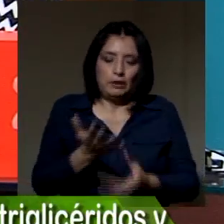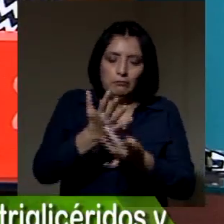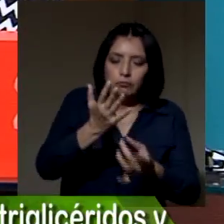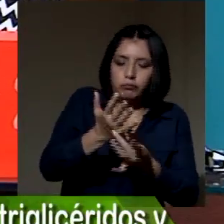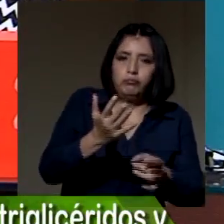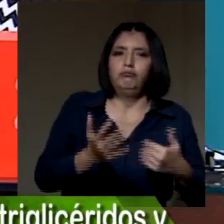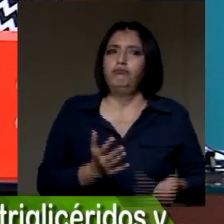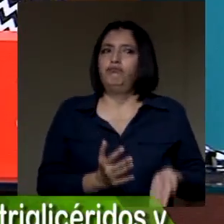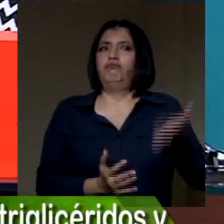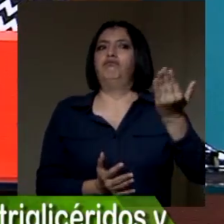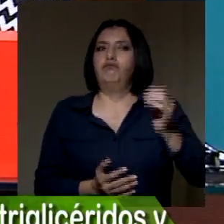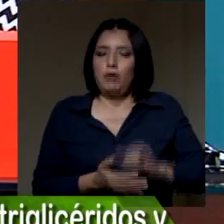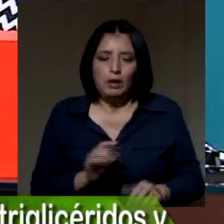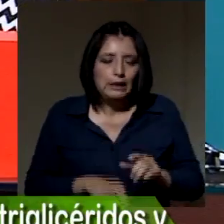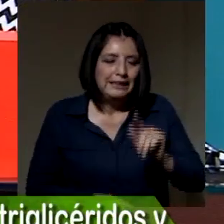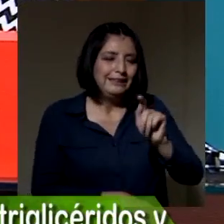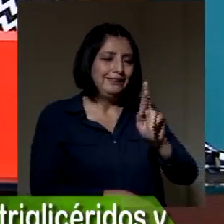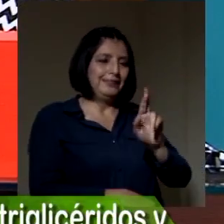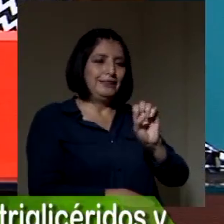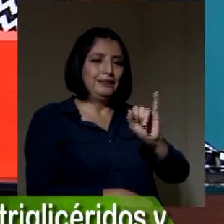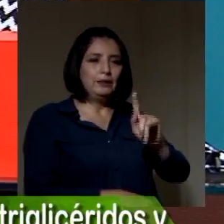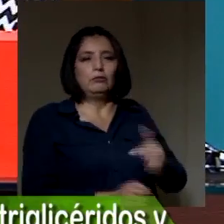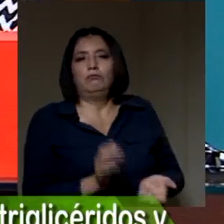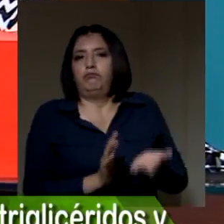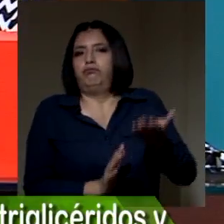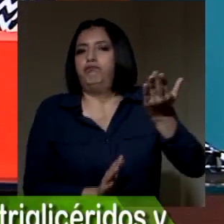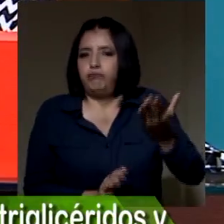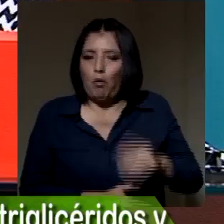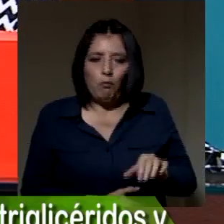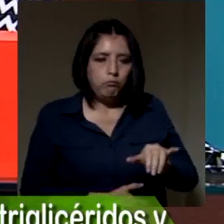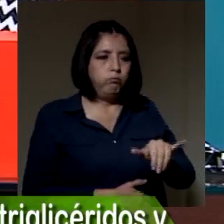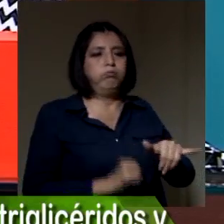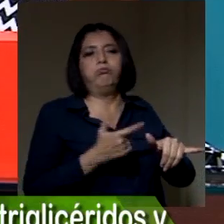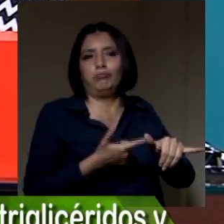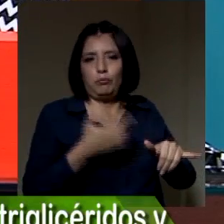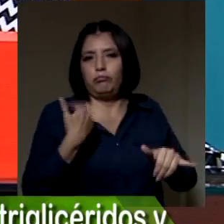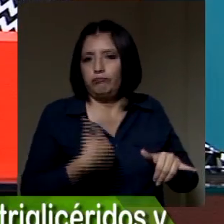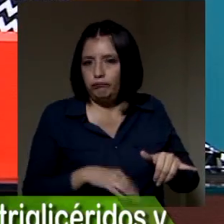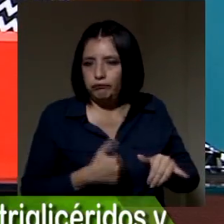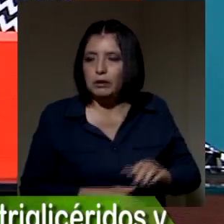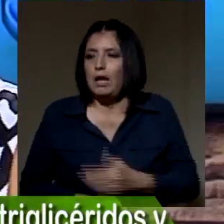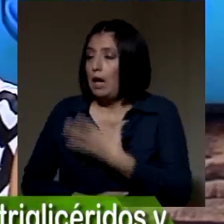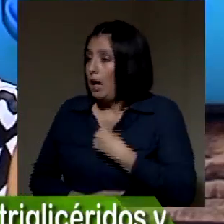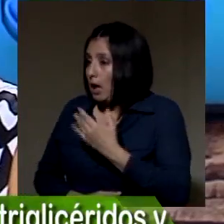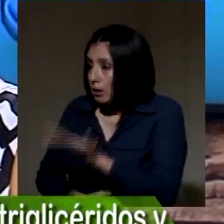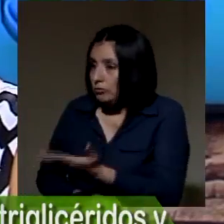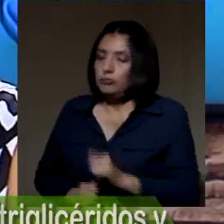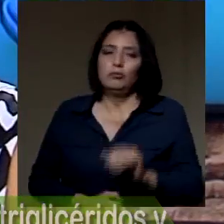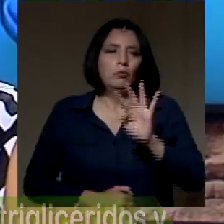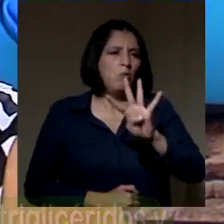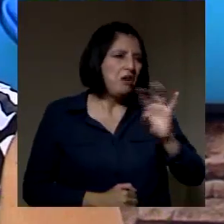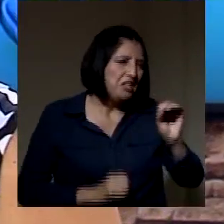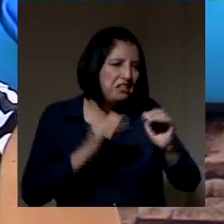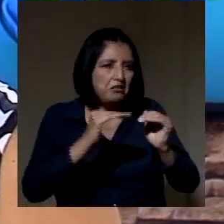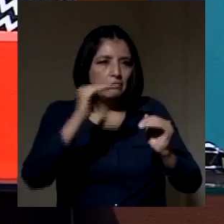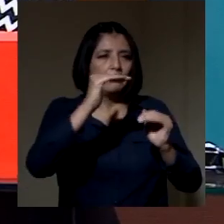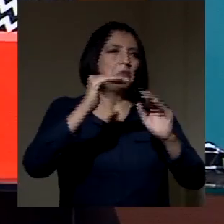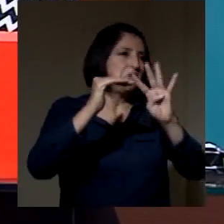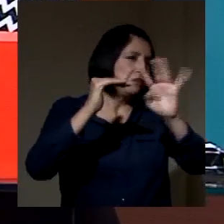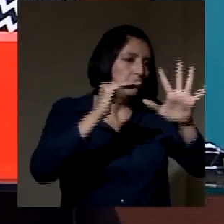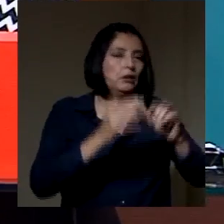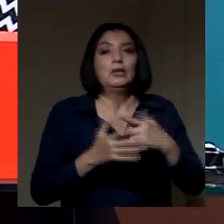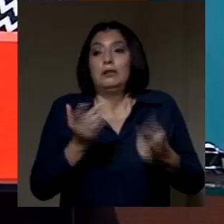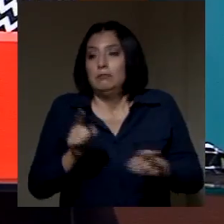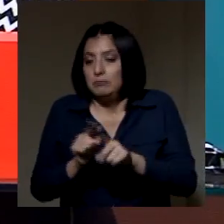triglicéridos altos, sobrepeso. ¿Edad? ¿Hay alguna edad? Por arriba de los 40 a 45 años. Y encima el estrés,